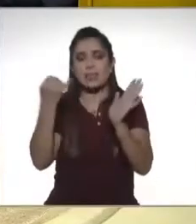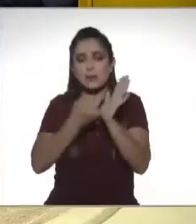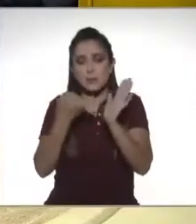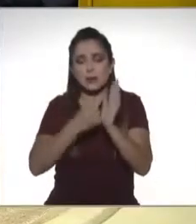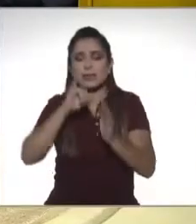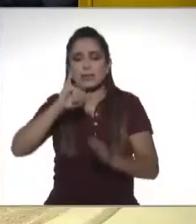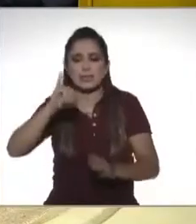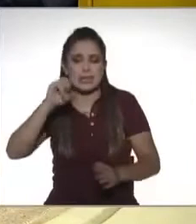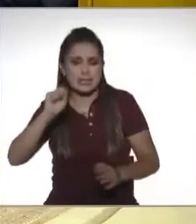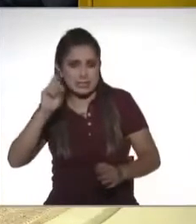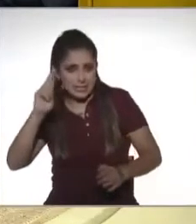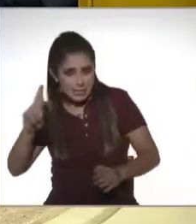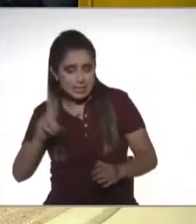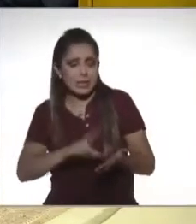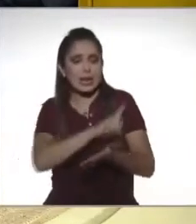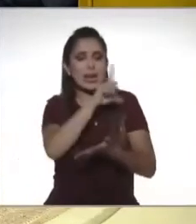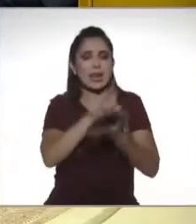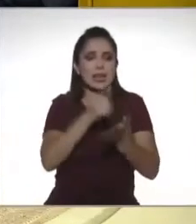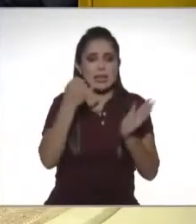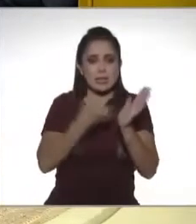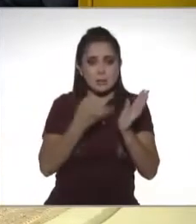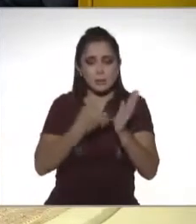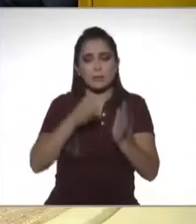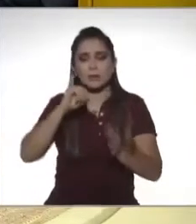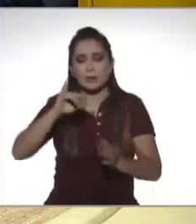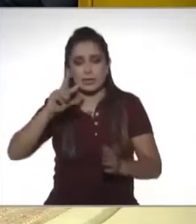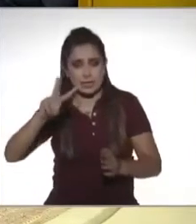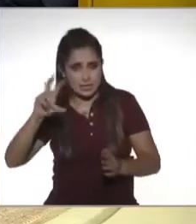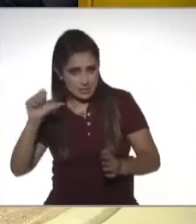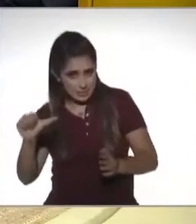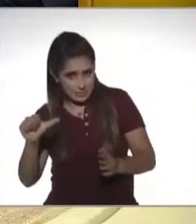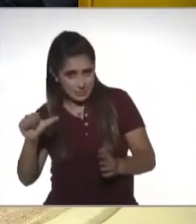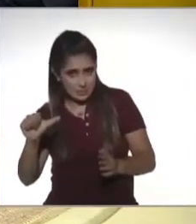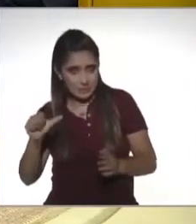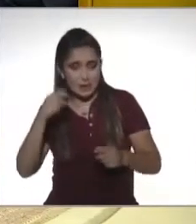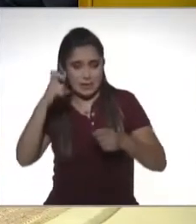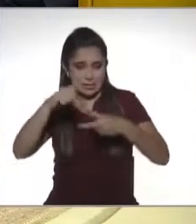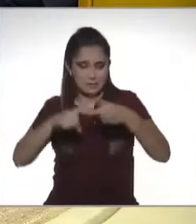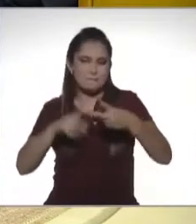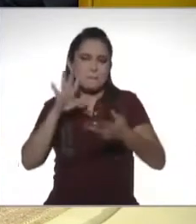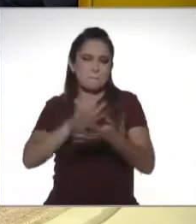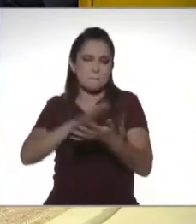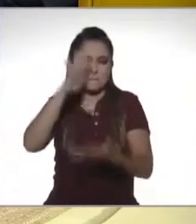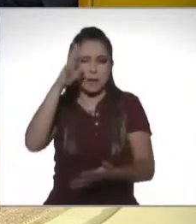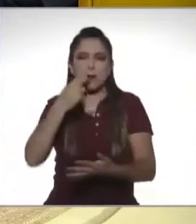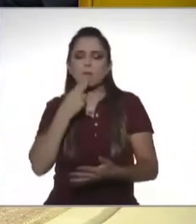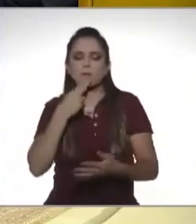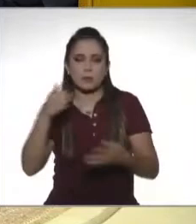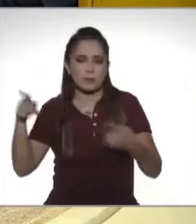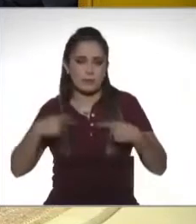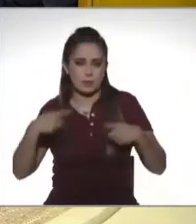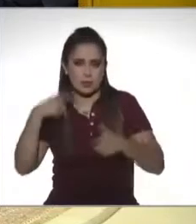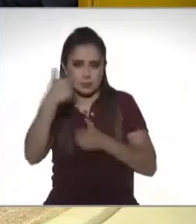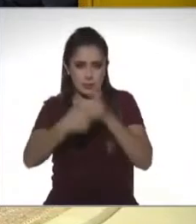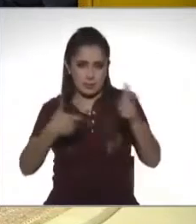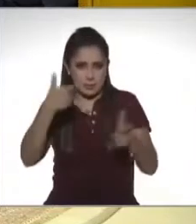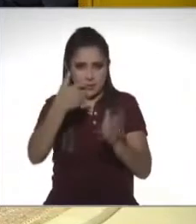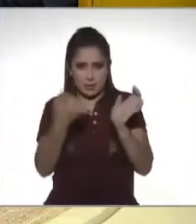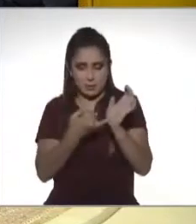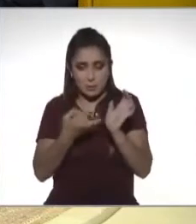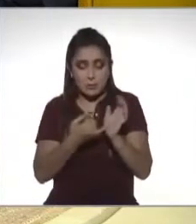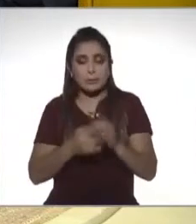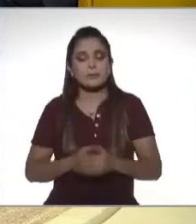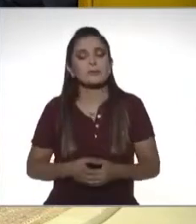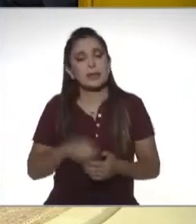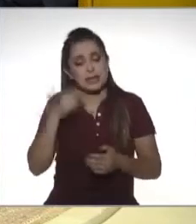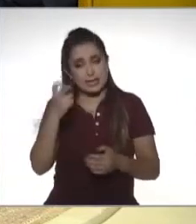sobre la Renta y la Ley del Impuesto al Valor Agregado, que son los que más comúnmente se identifican. Entonces, creo que de